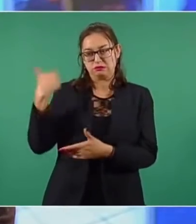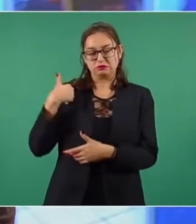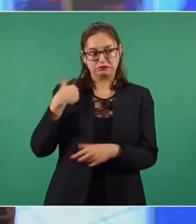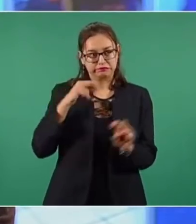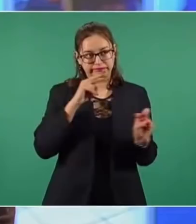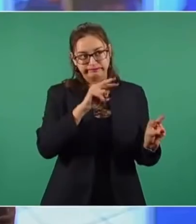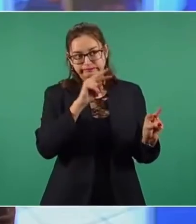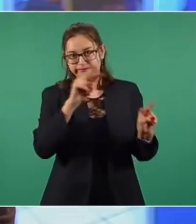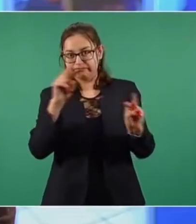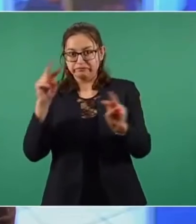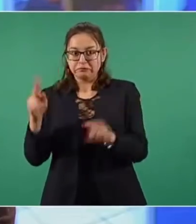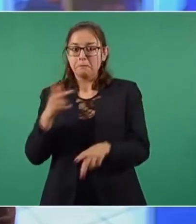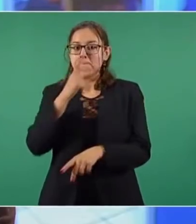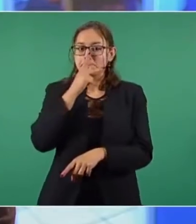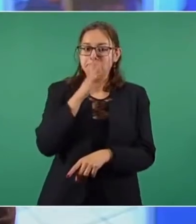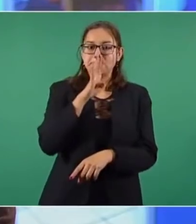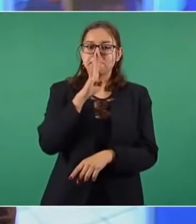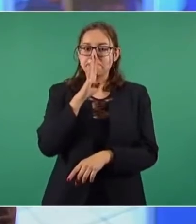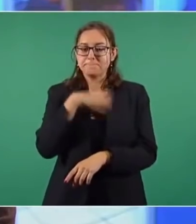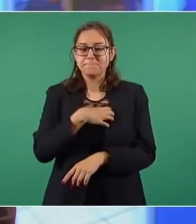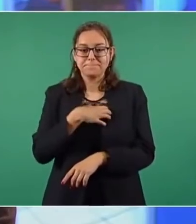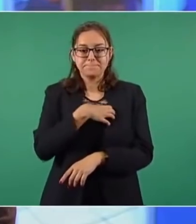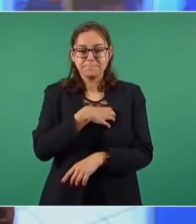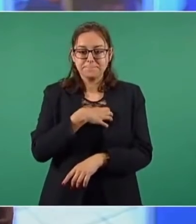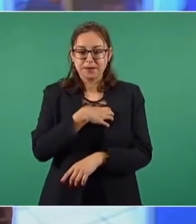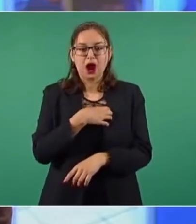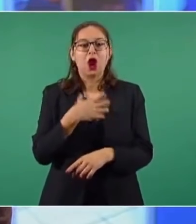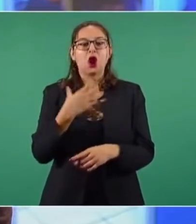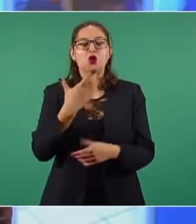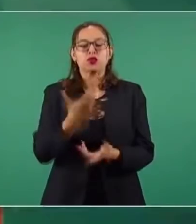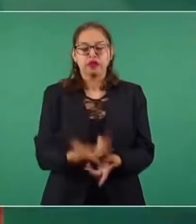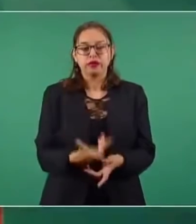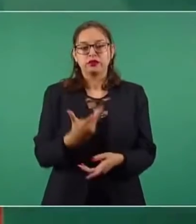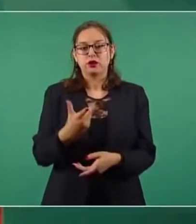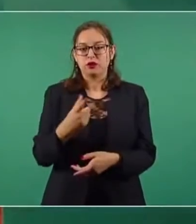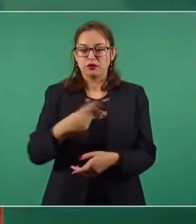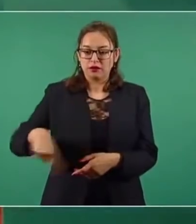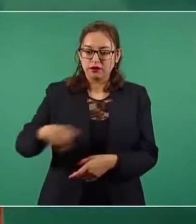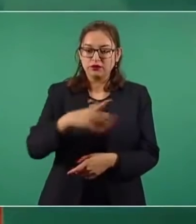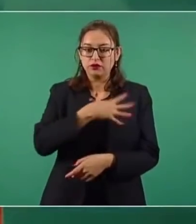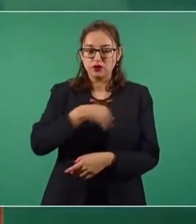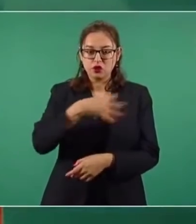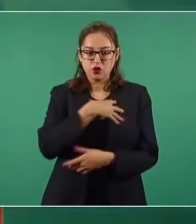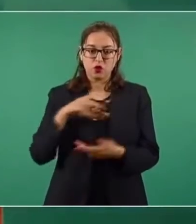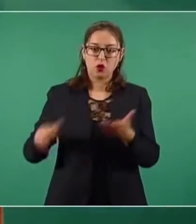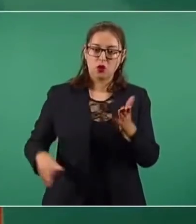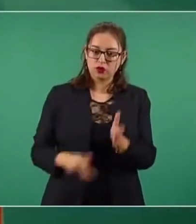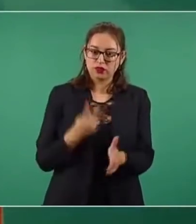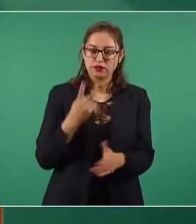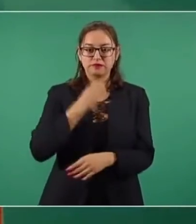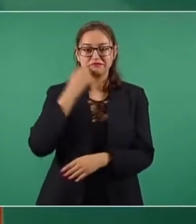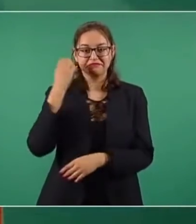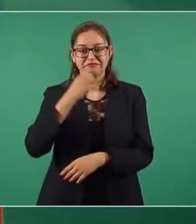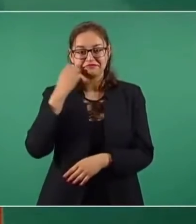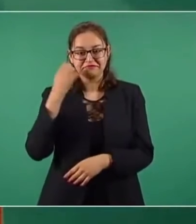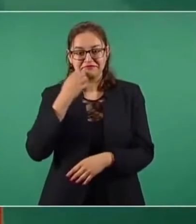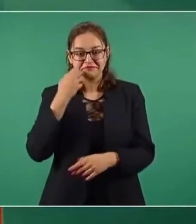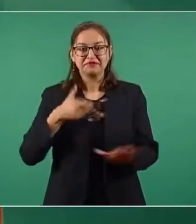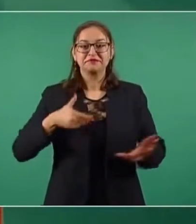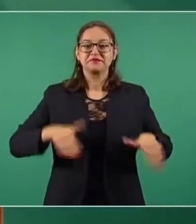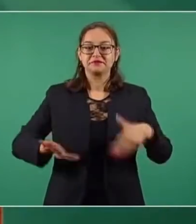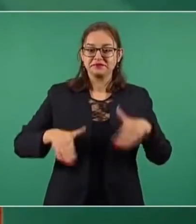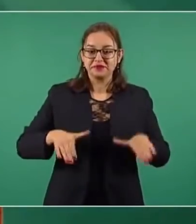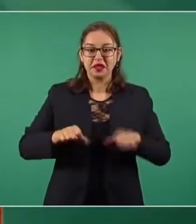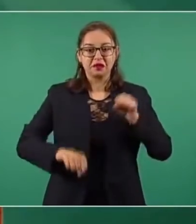ver cómo los padres de familia, con ese entusiasmo y esa preocupación porque sus hijos reciban educación, van de manera caminando, en